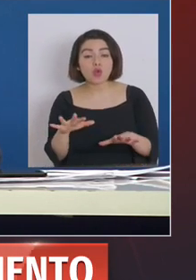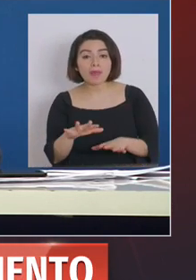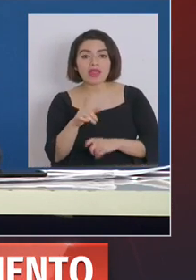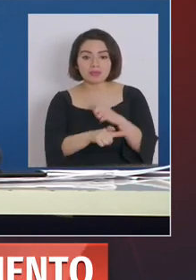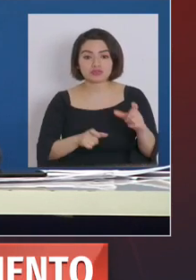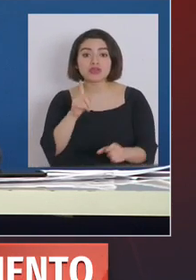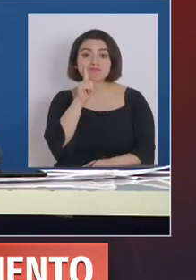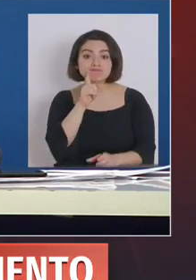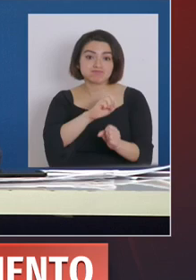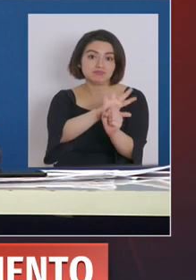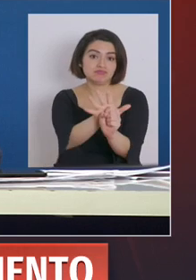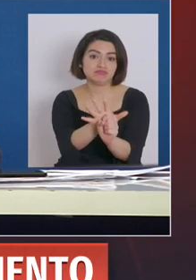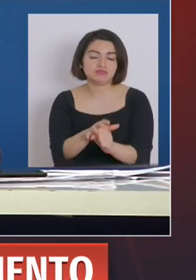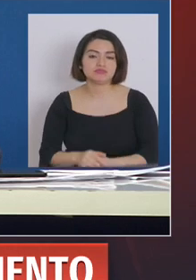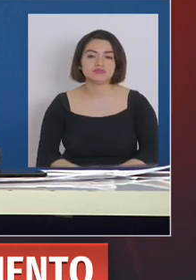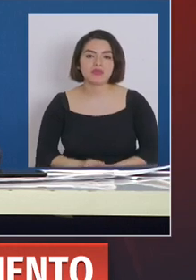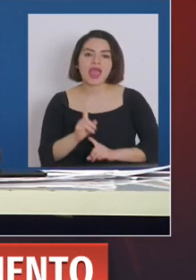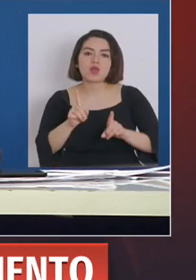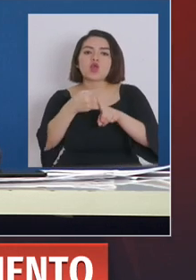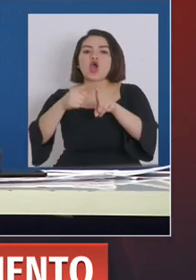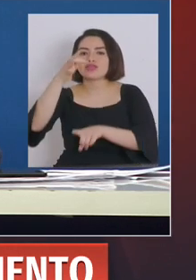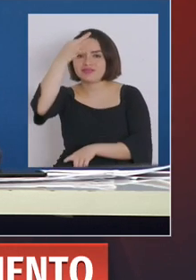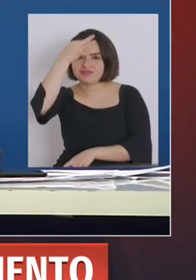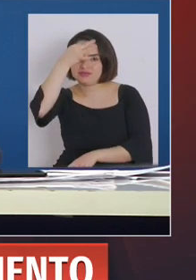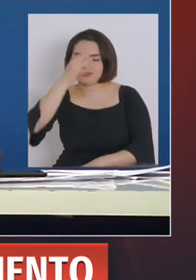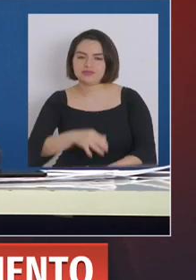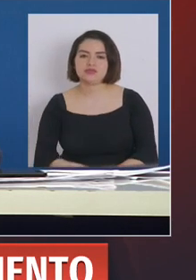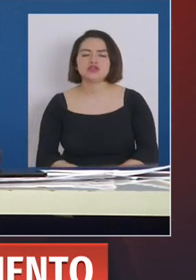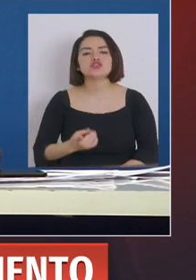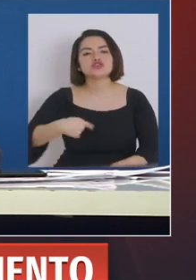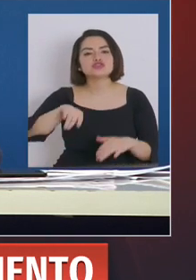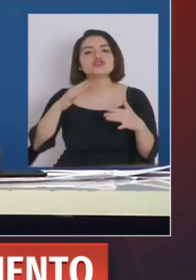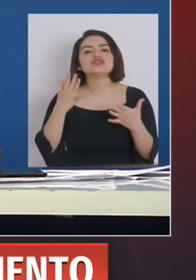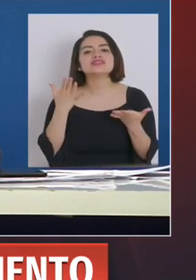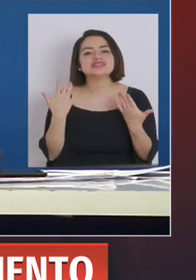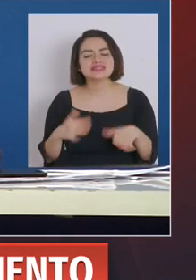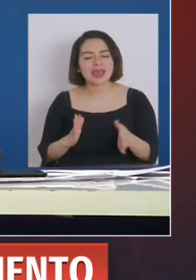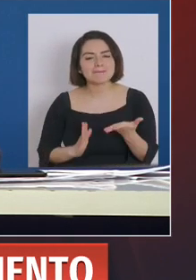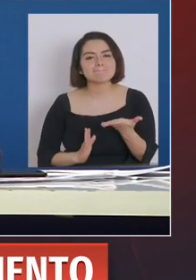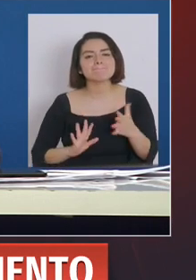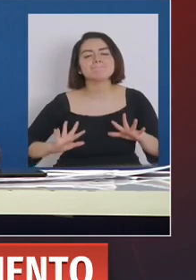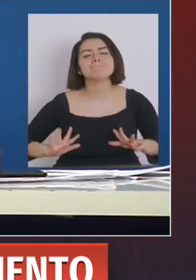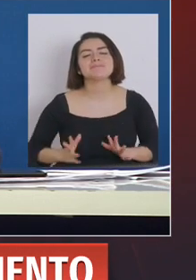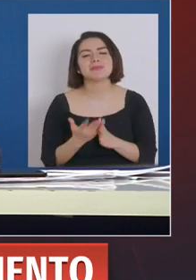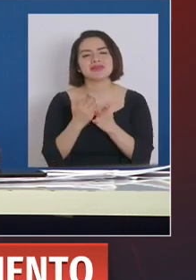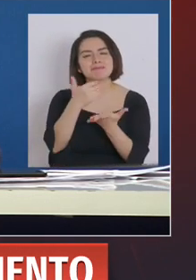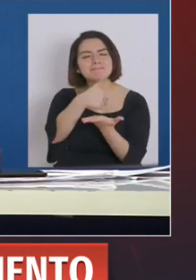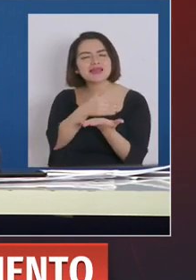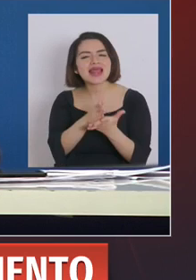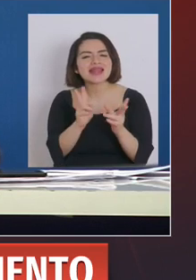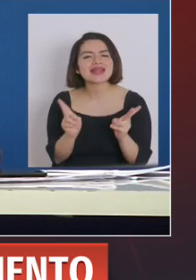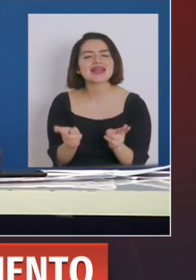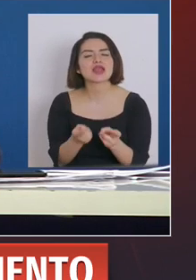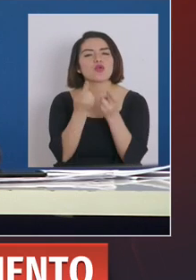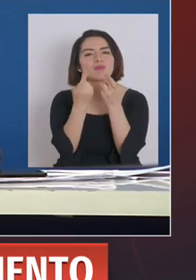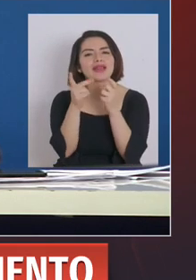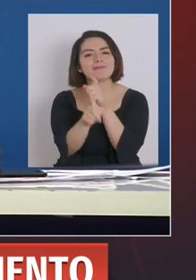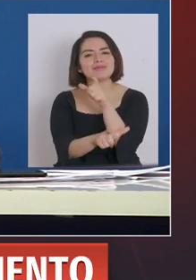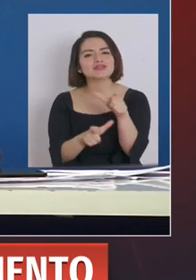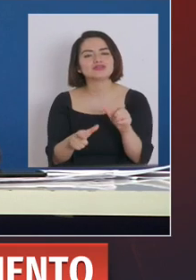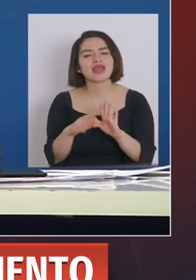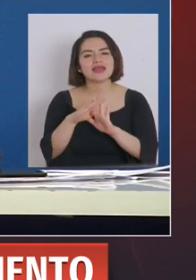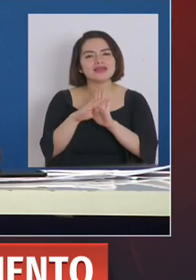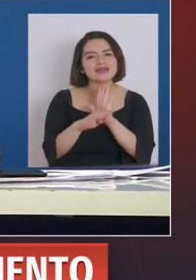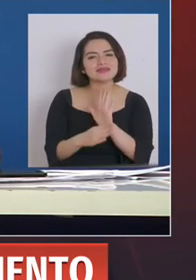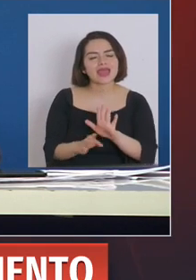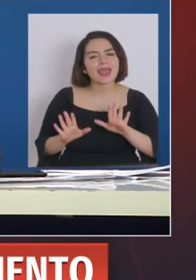-19. Esto se debe a que nosotros ya habíamos implementado un plan muy agresivo para recuperar pacientes que estaban en lista